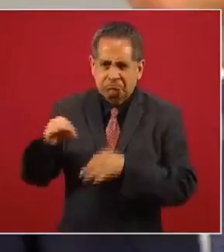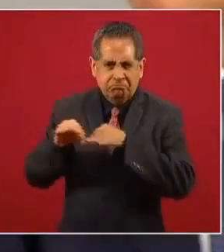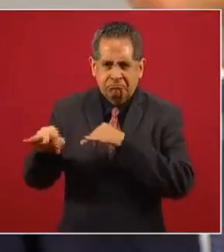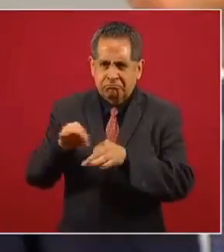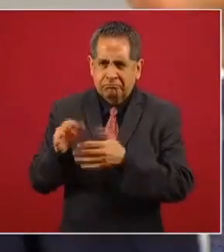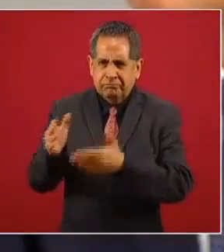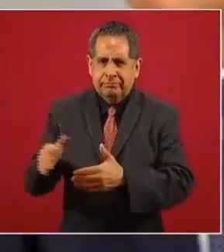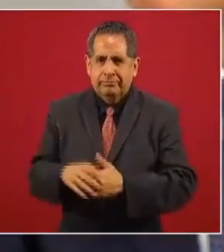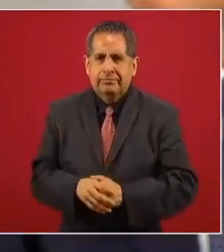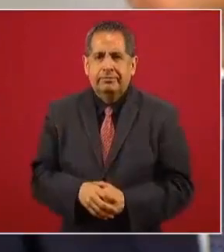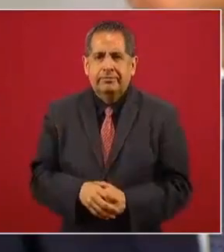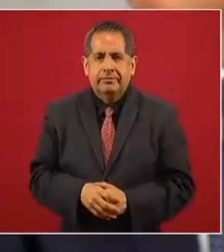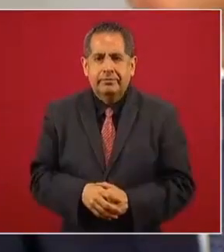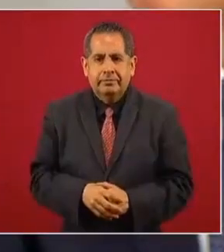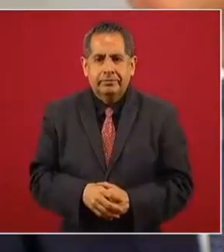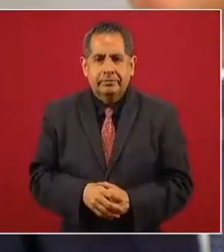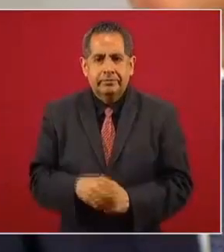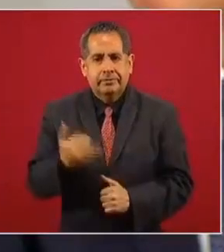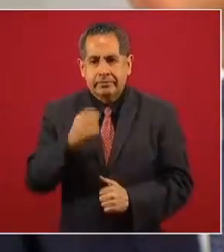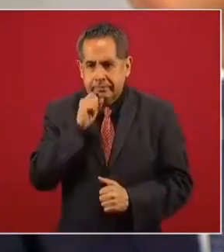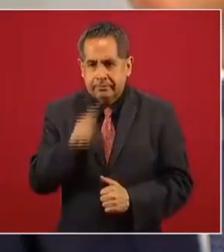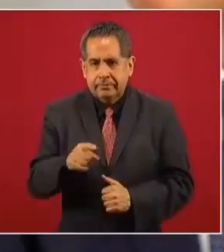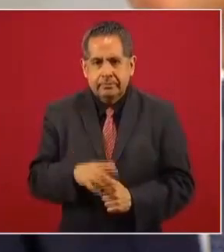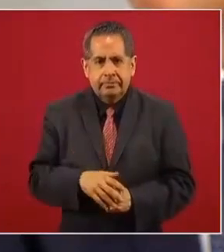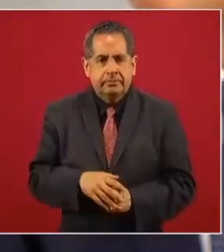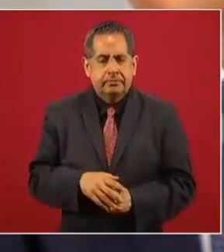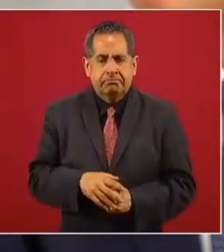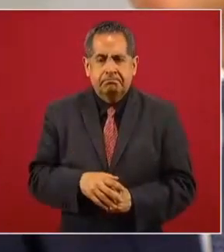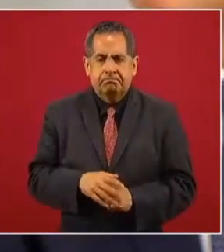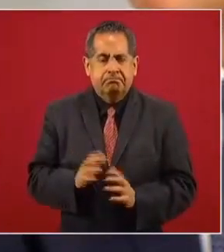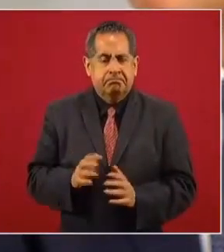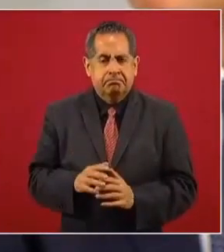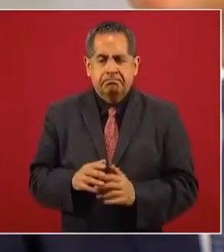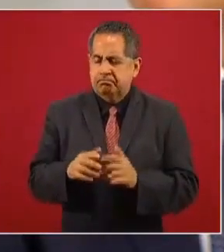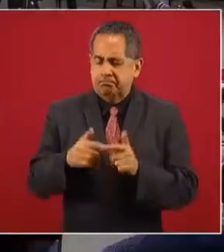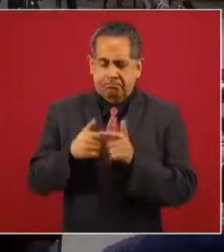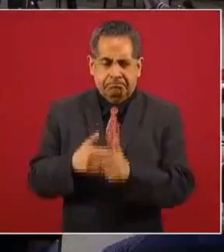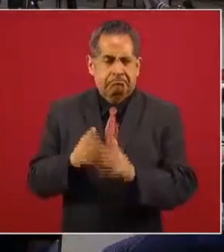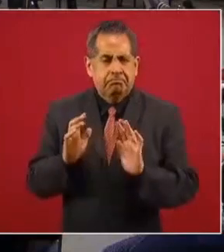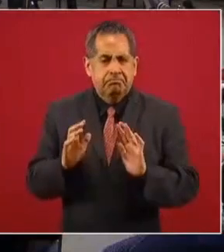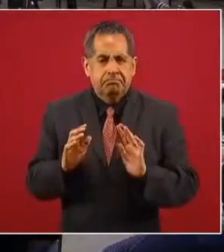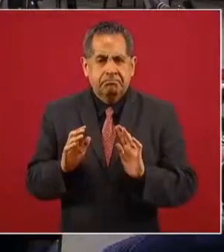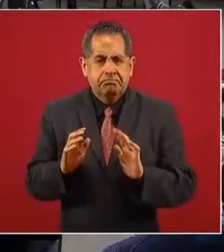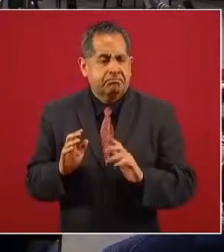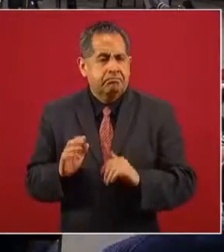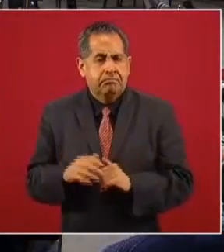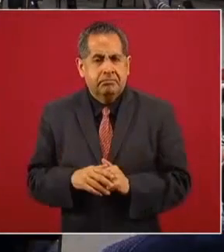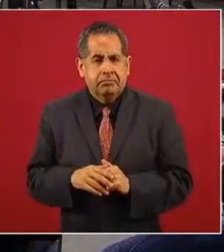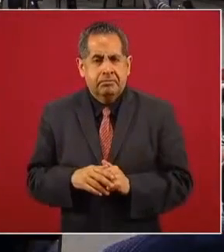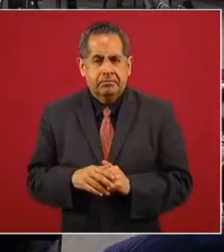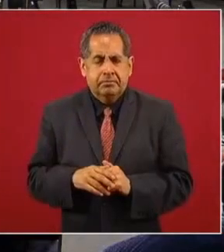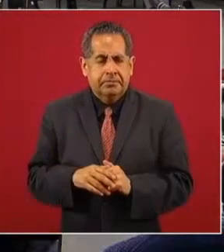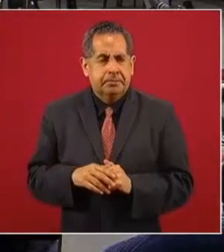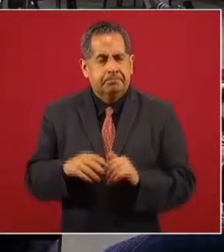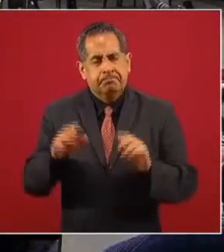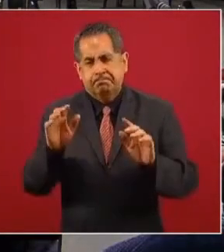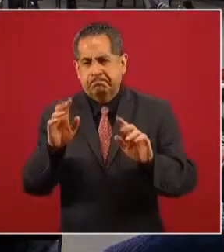y vamos saliendo. Es un tema